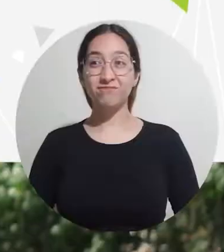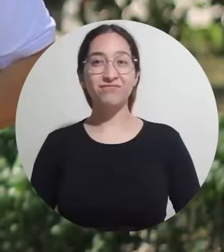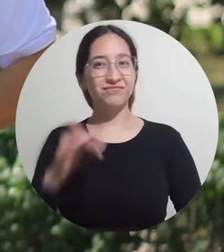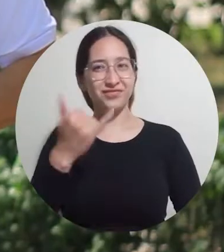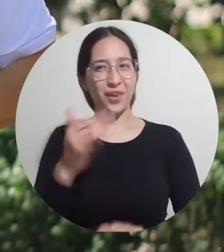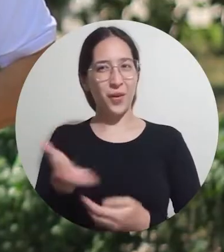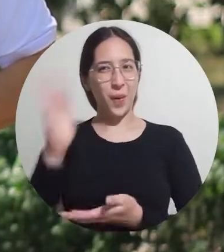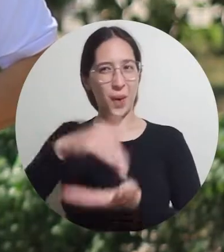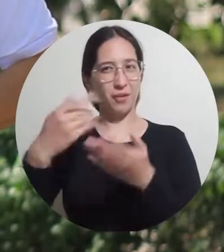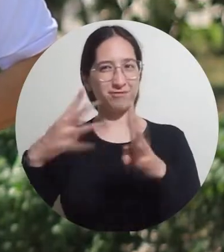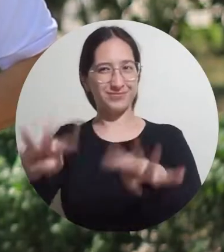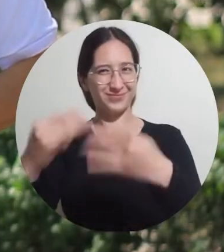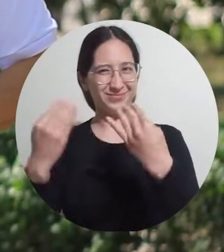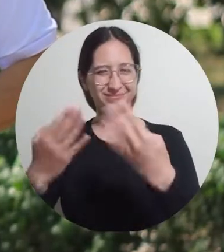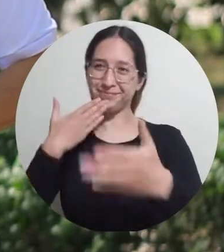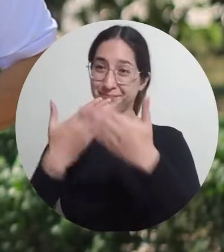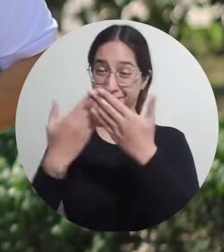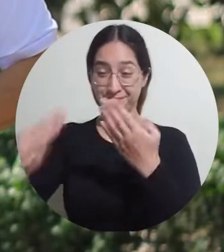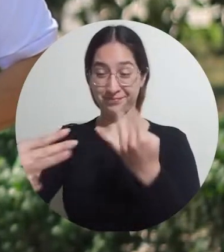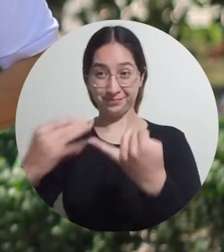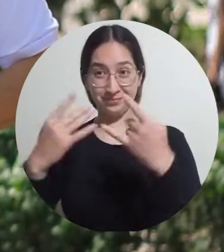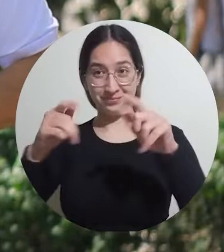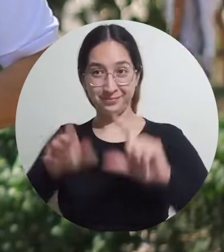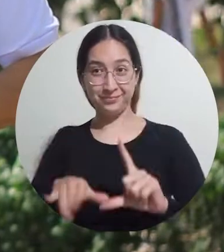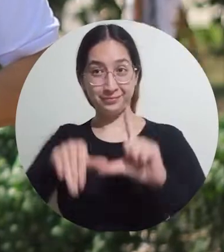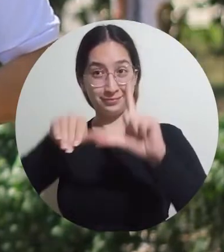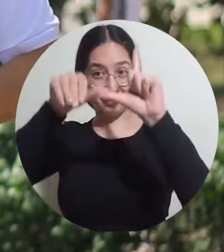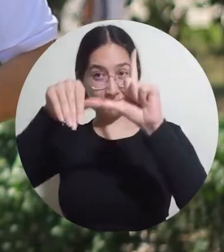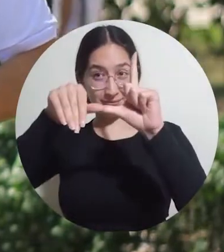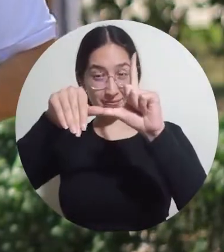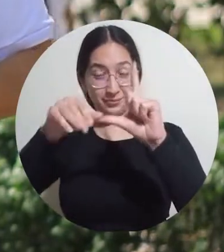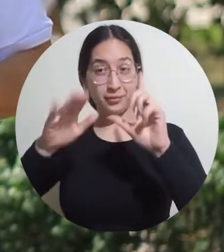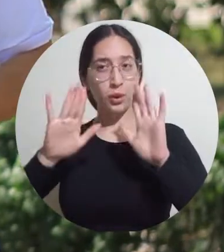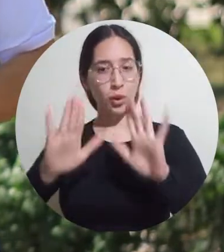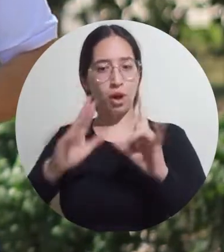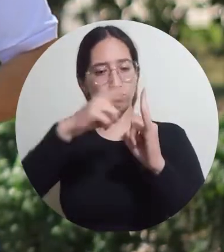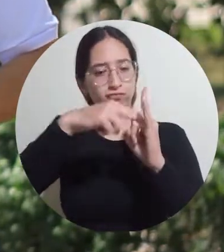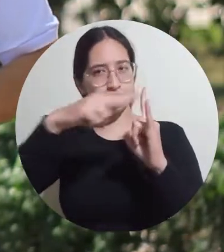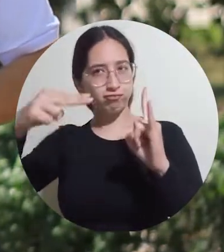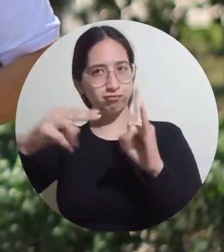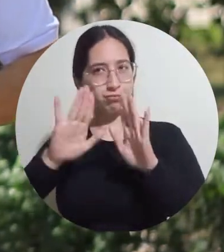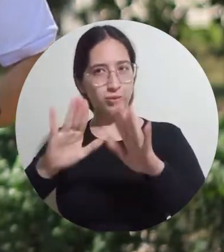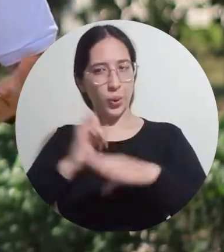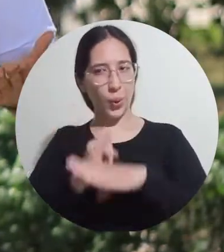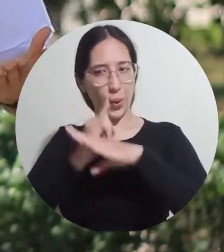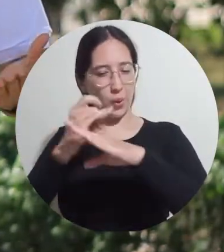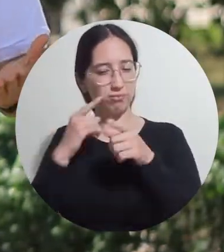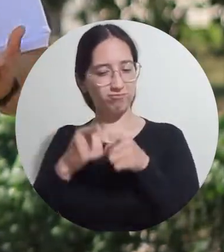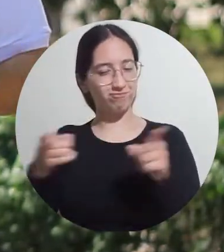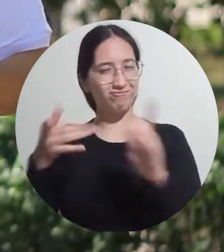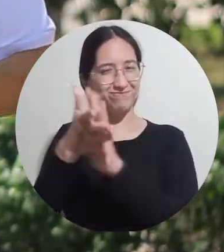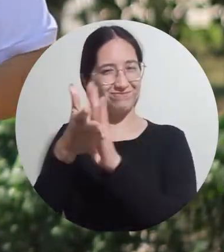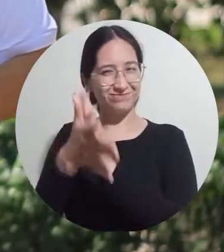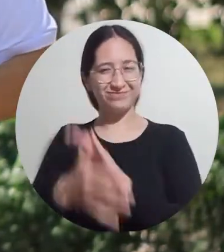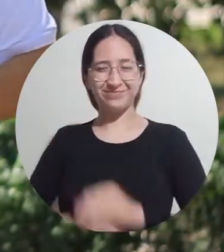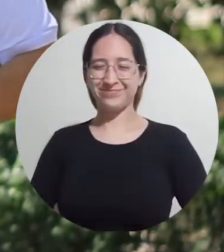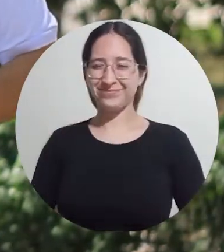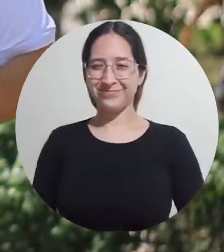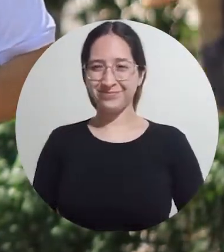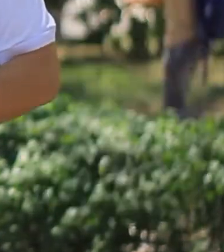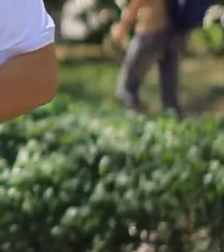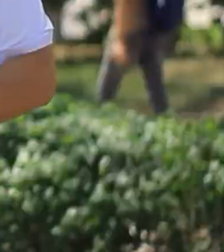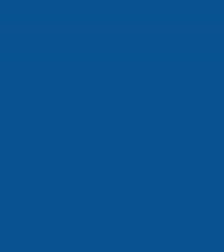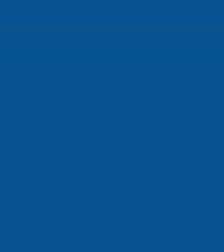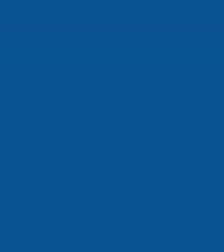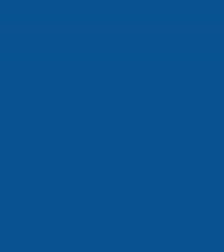Ya estamos de vuelta con ustedes. Gracias por su sintonía. Están viendo el Campus TV. Programa institucional de la Universidad